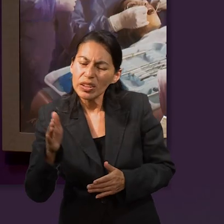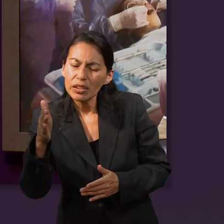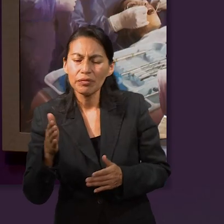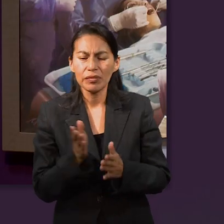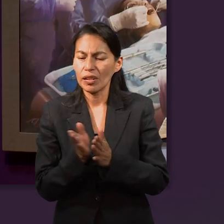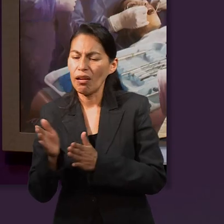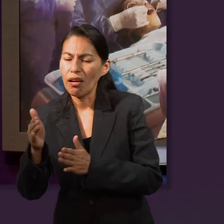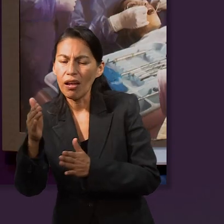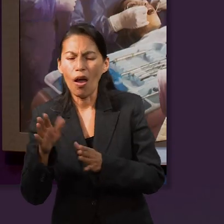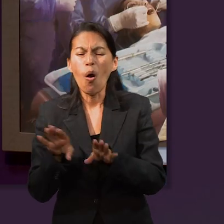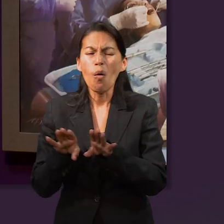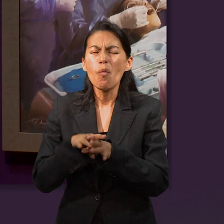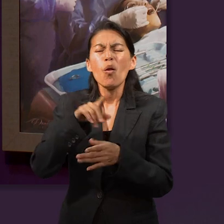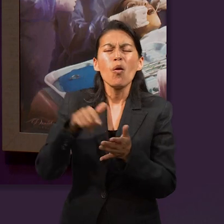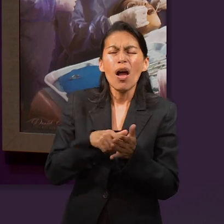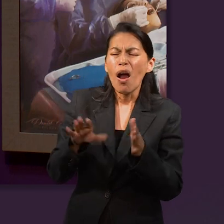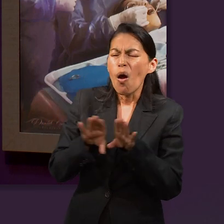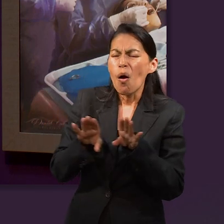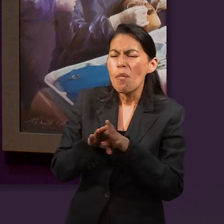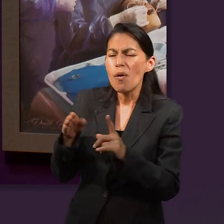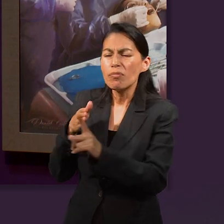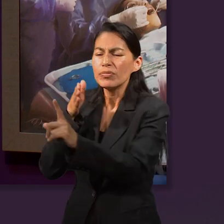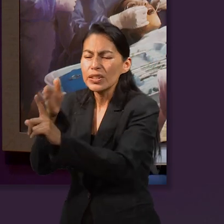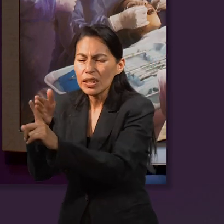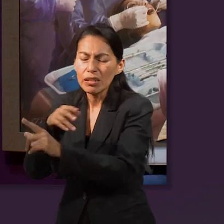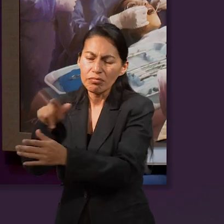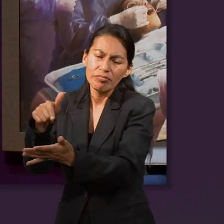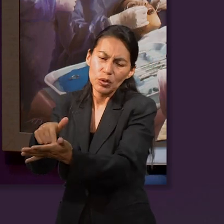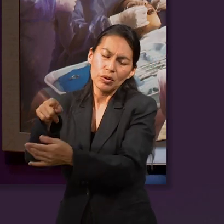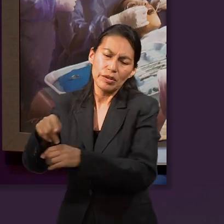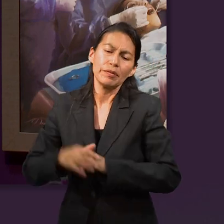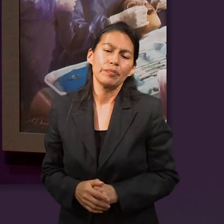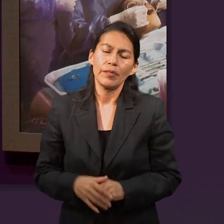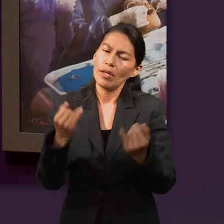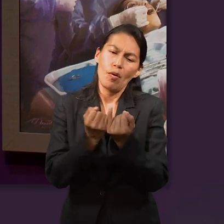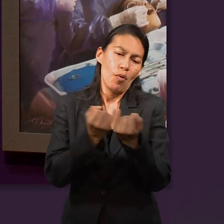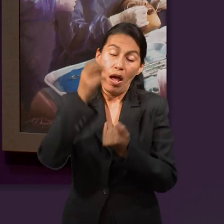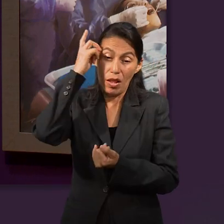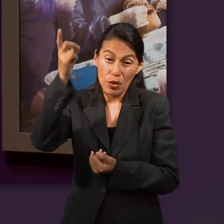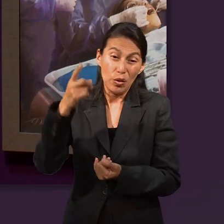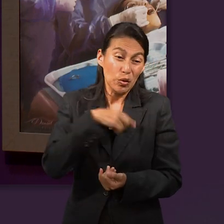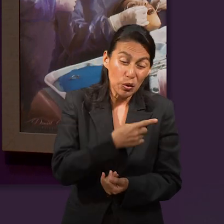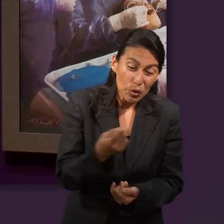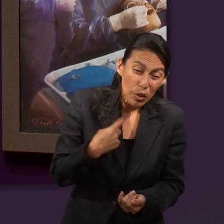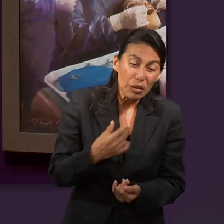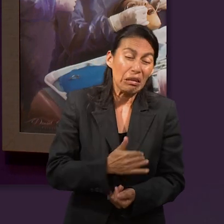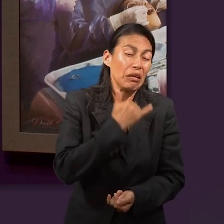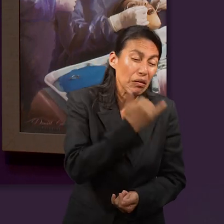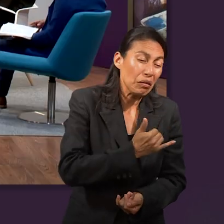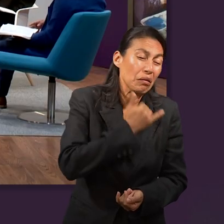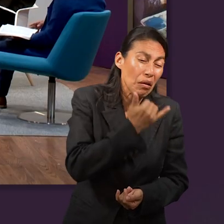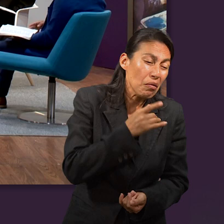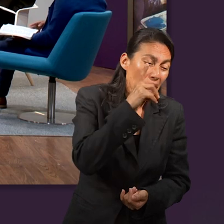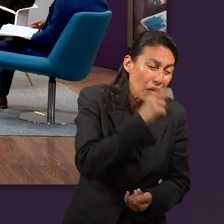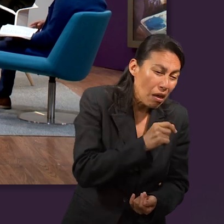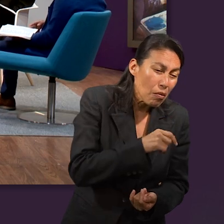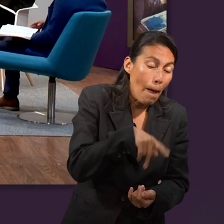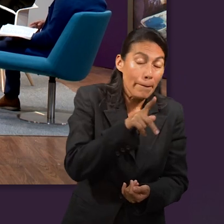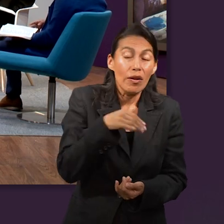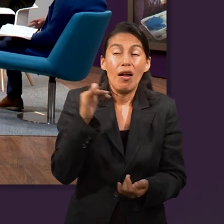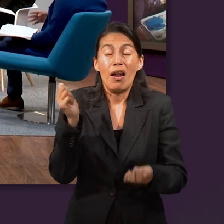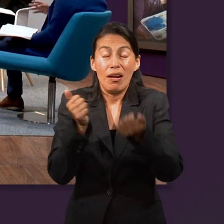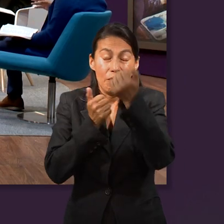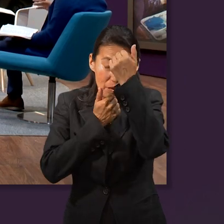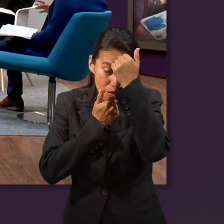llegar. Entonces Dios, a pesar de nuestros errores, sabe trabajar con eso para que al final podamos llegar al